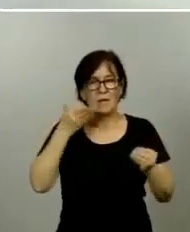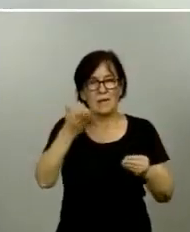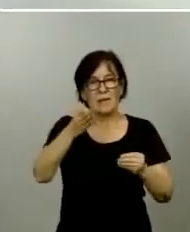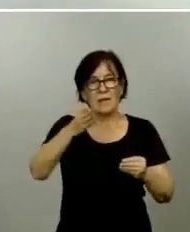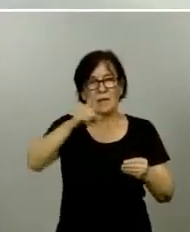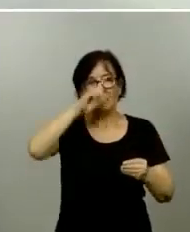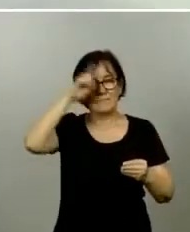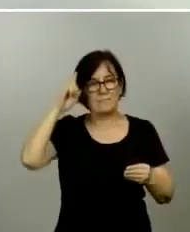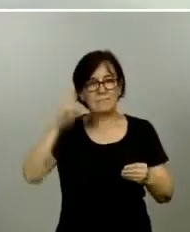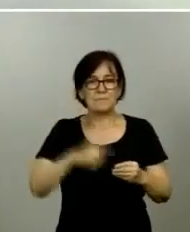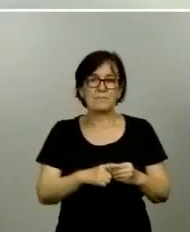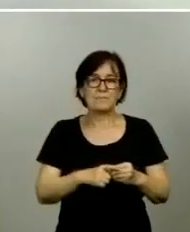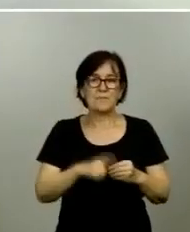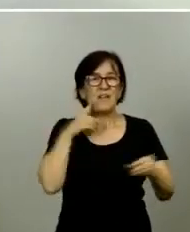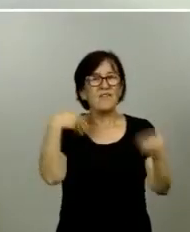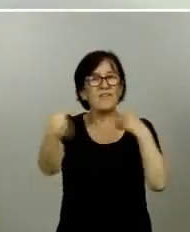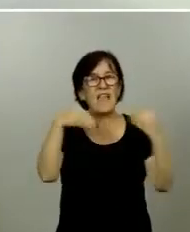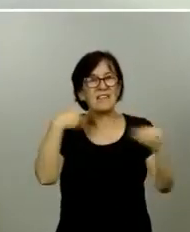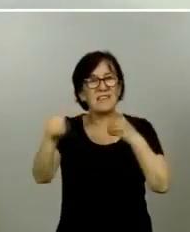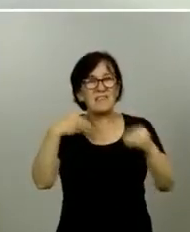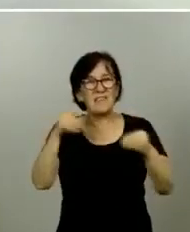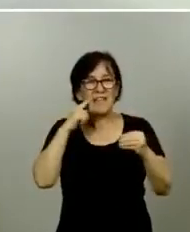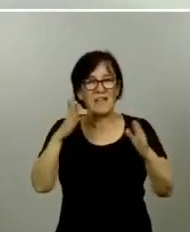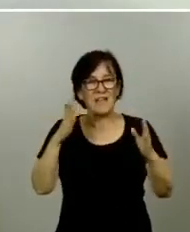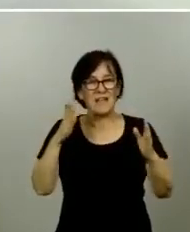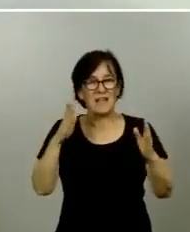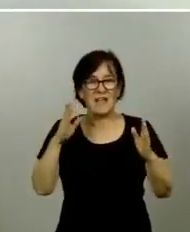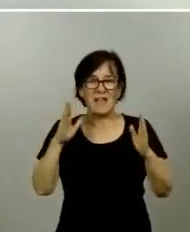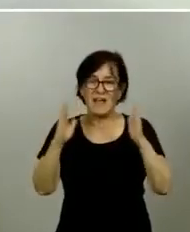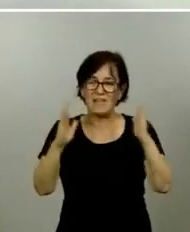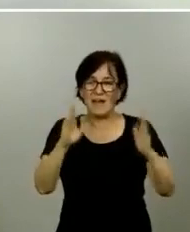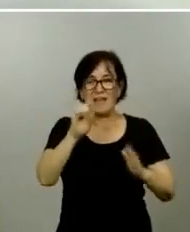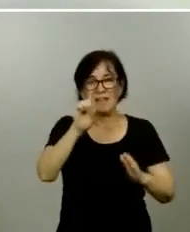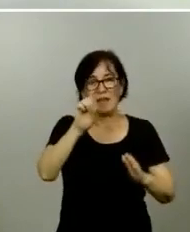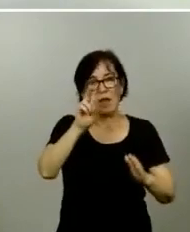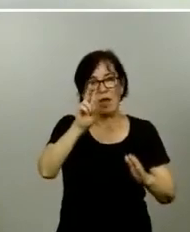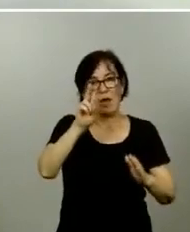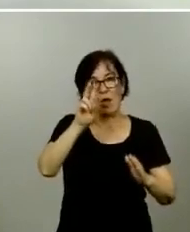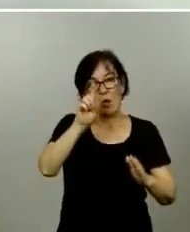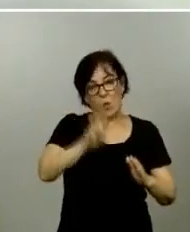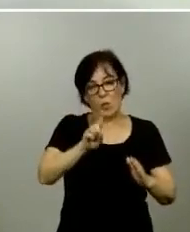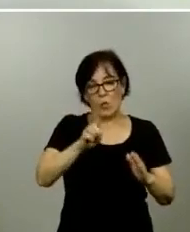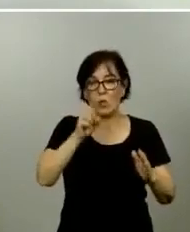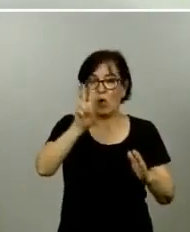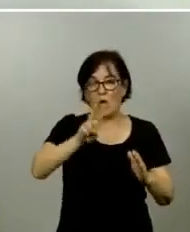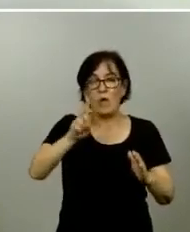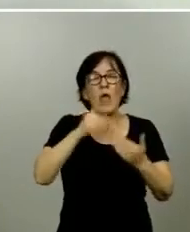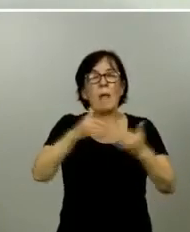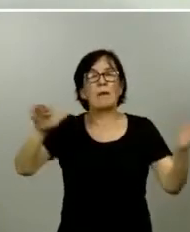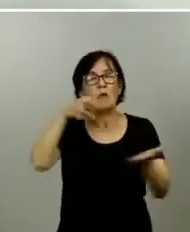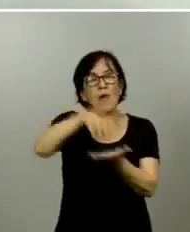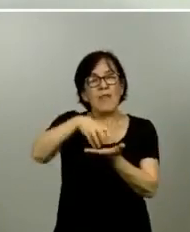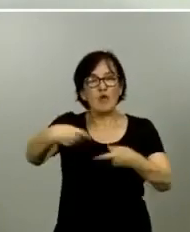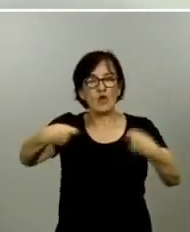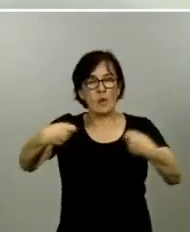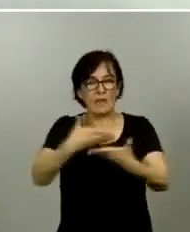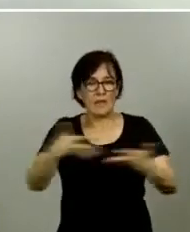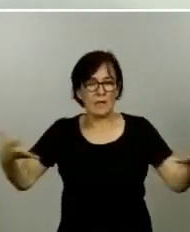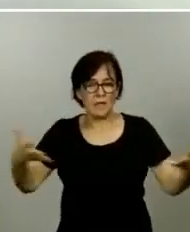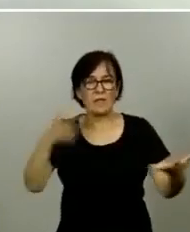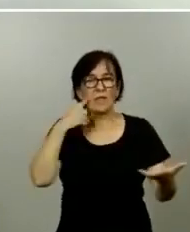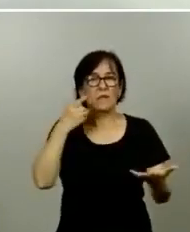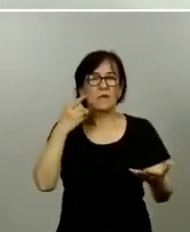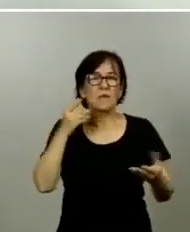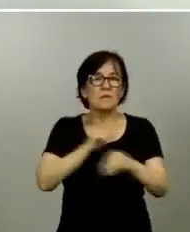se le flexibilice su fase 1 y hay algunas medidas de fase 2 y fase 3 por ejemplo la apertura de centros comerciales y alguna otra medida económica en este sentido